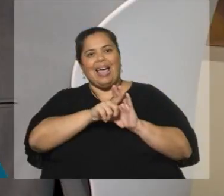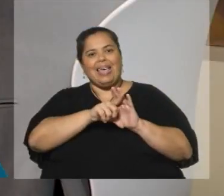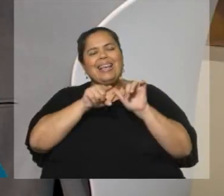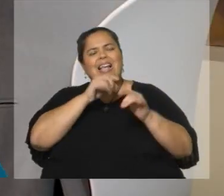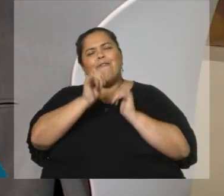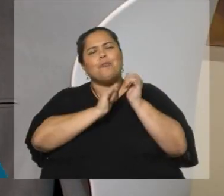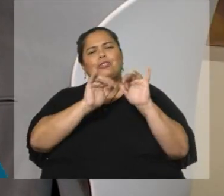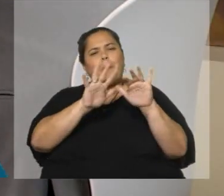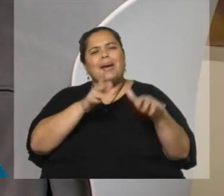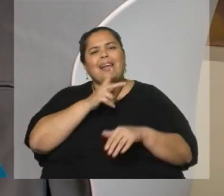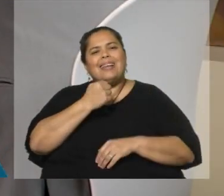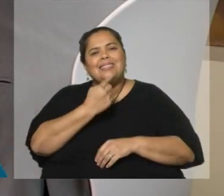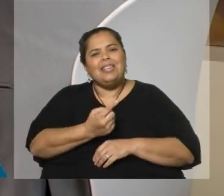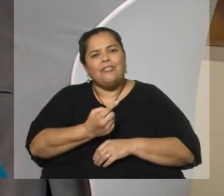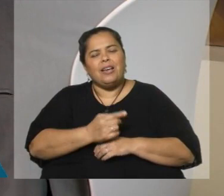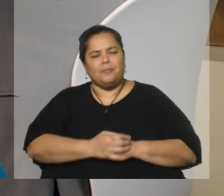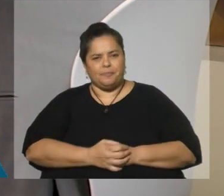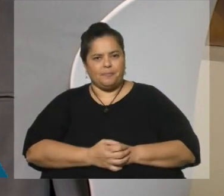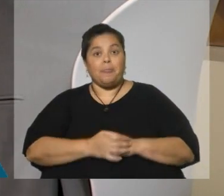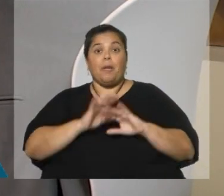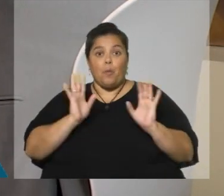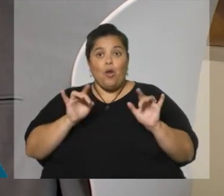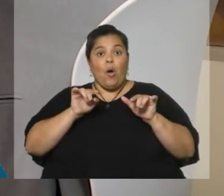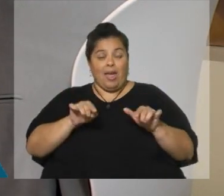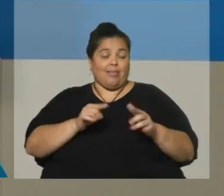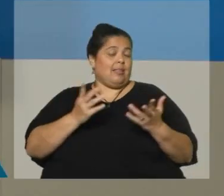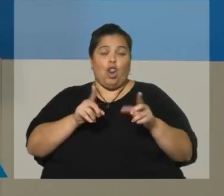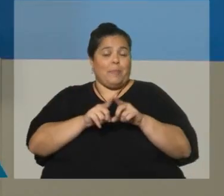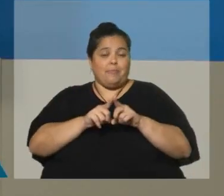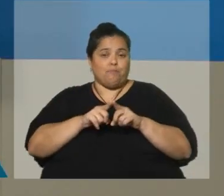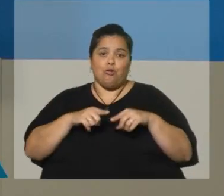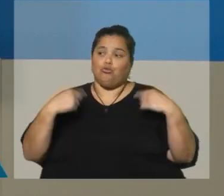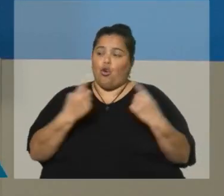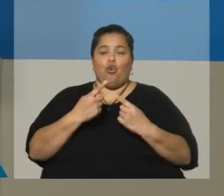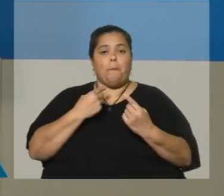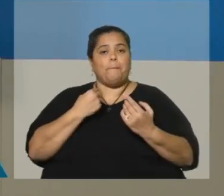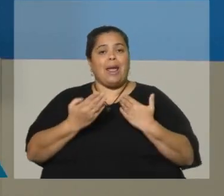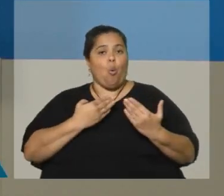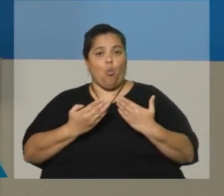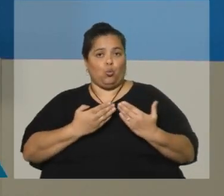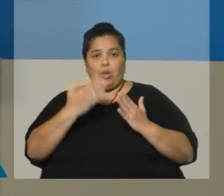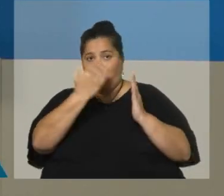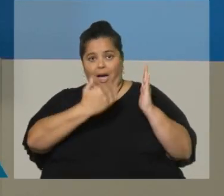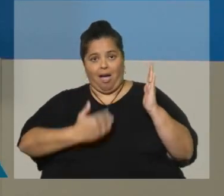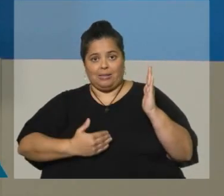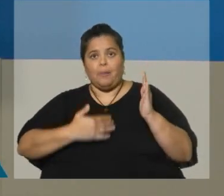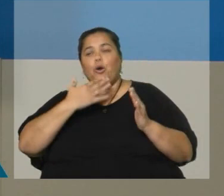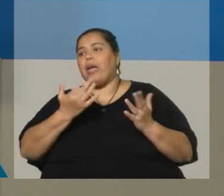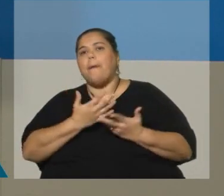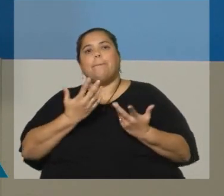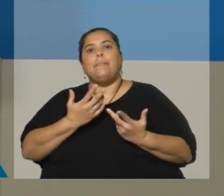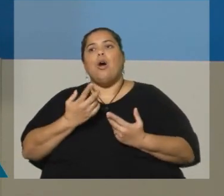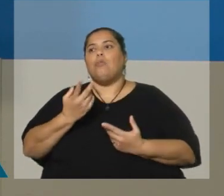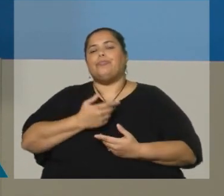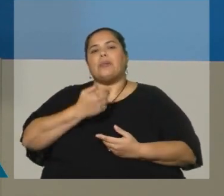para qué sirve después, en definitiva? Bueno, es también como las preguntas de ascendencia étnico